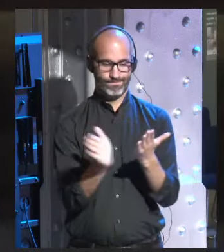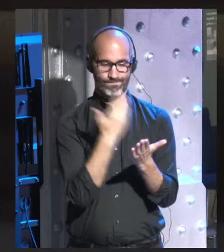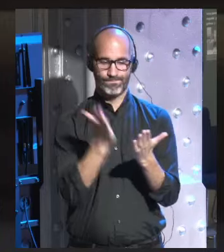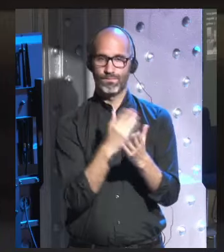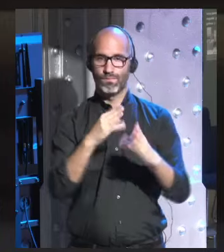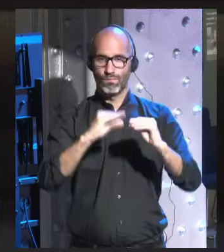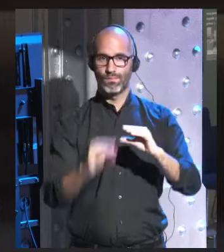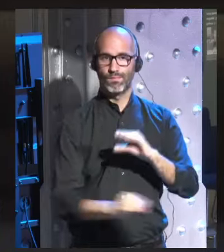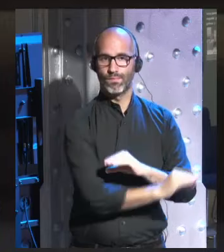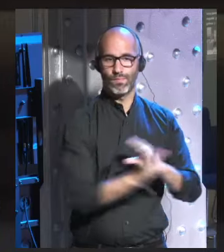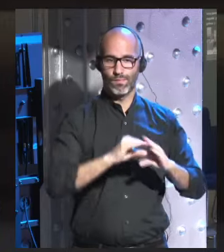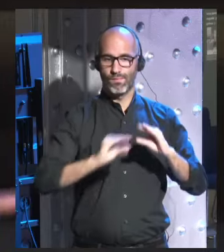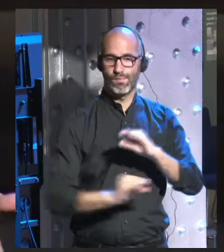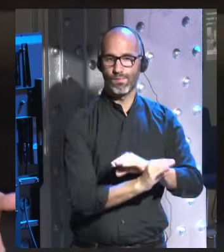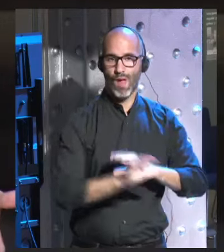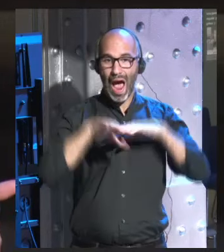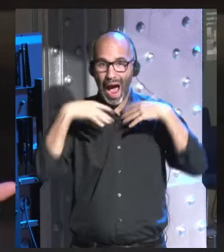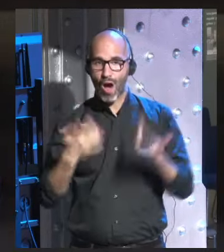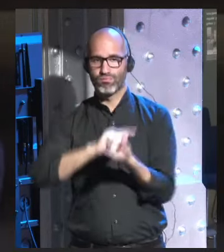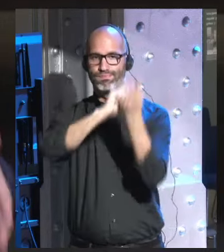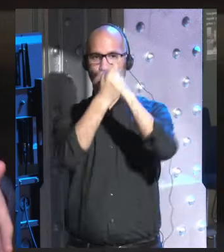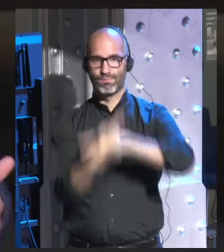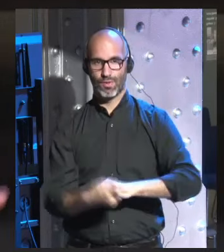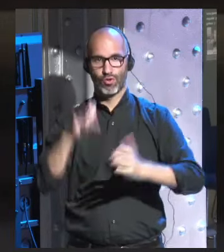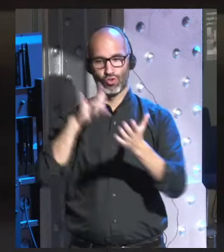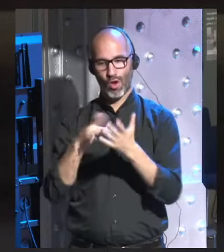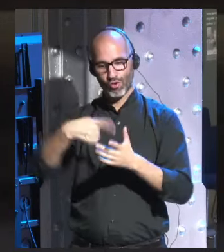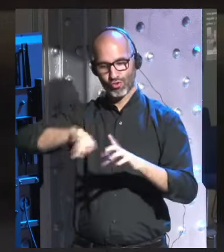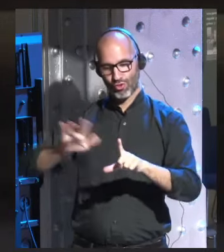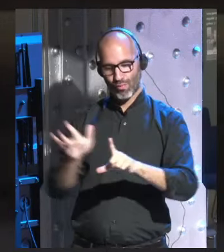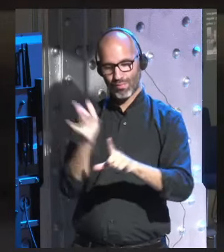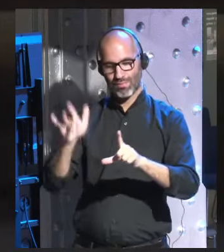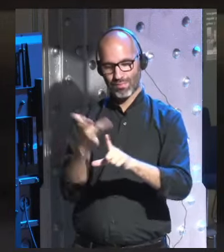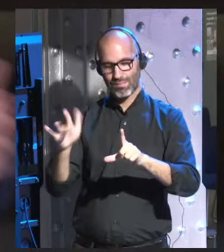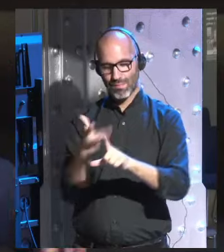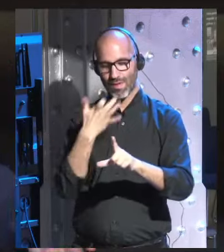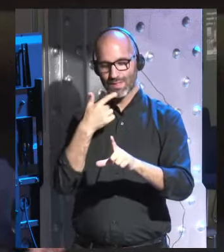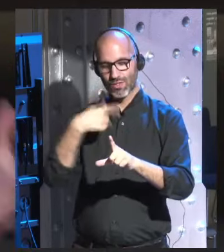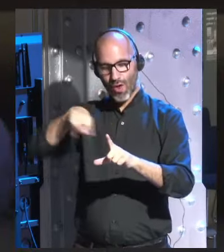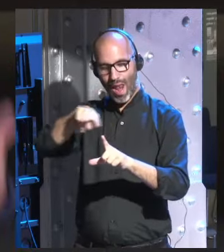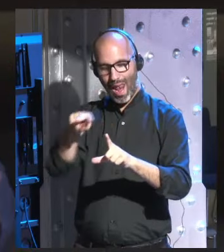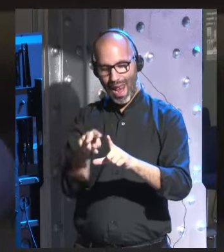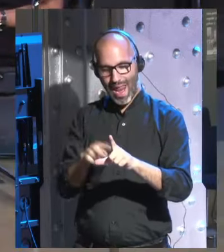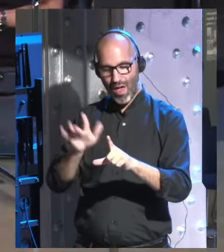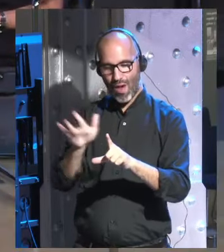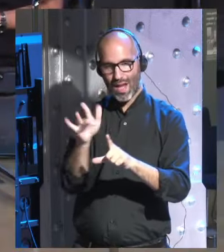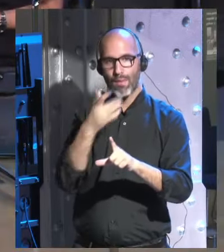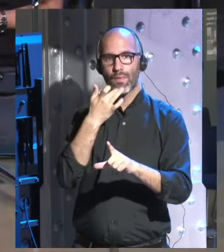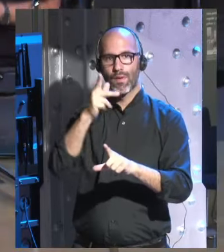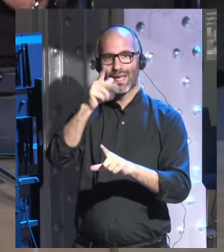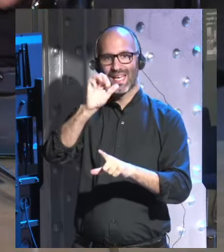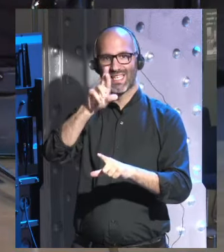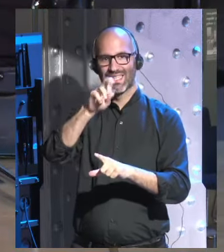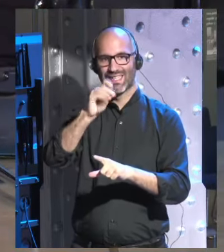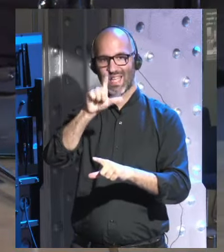los libros empiezan a leernos a nosotros al mismo tiempo que nosotros los leemos a ellos si uno lee lee un libro en kindle uno